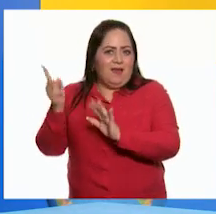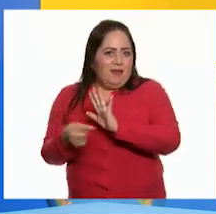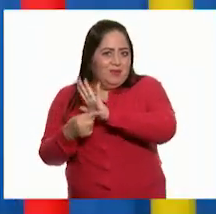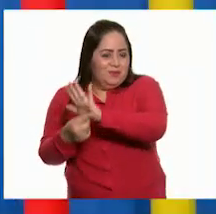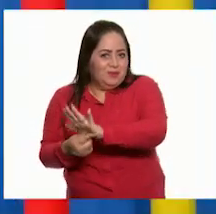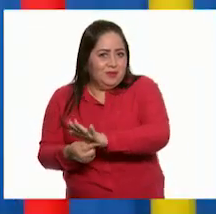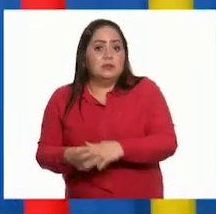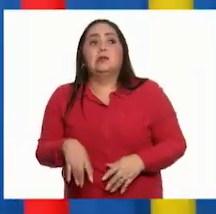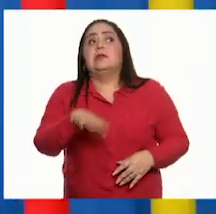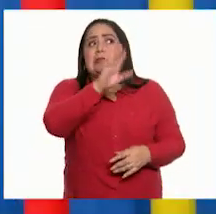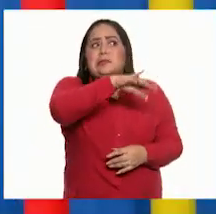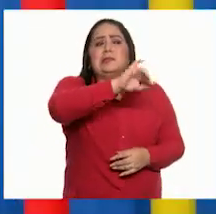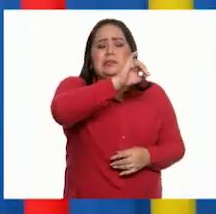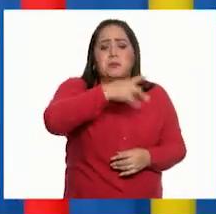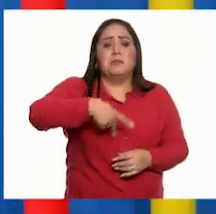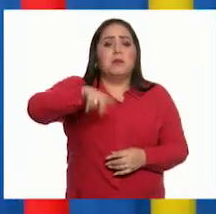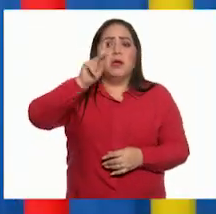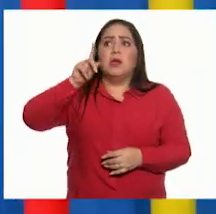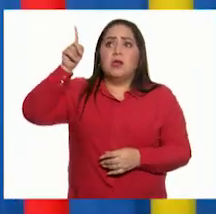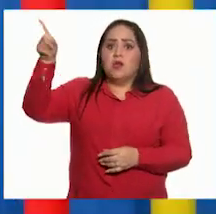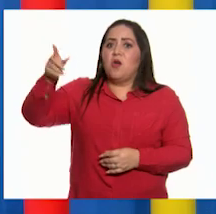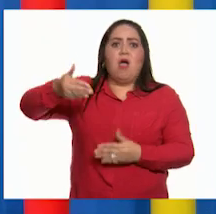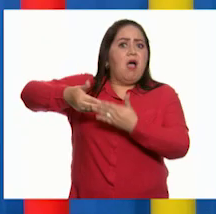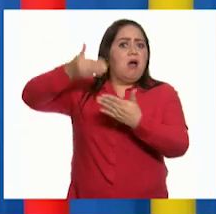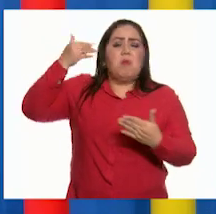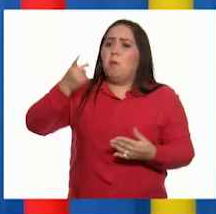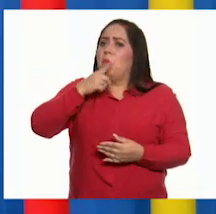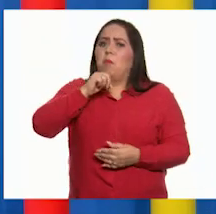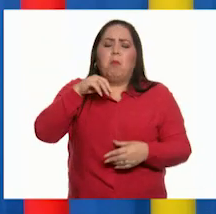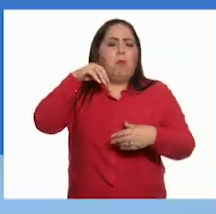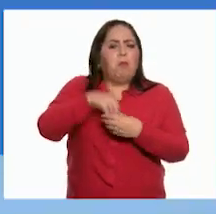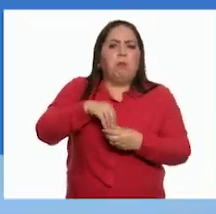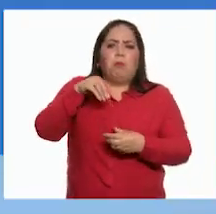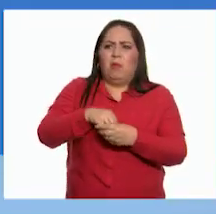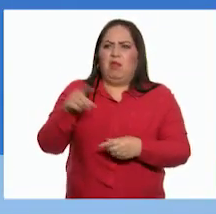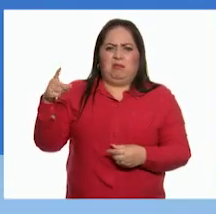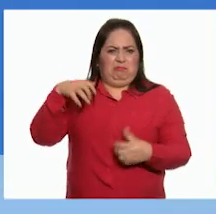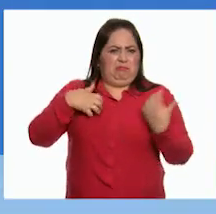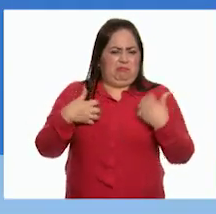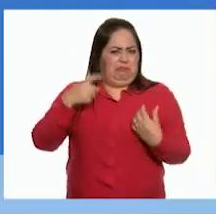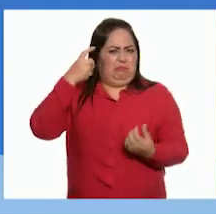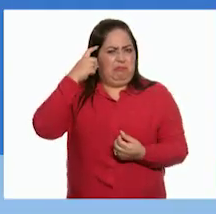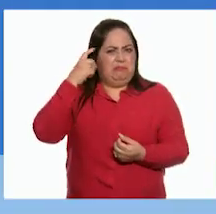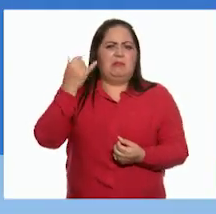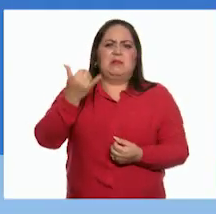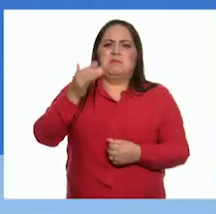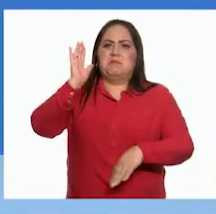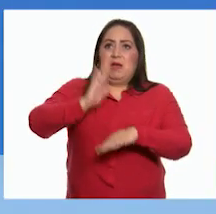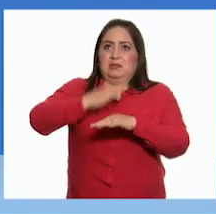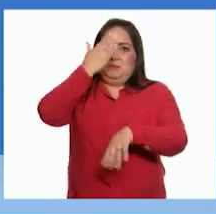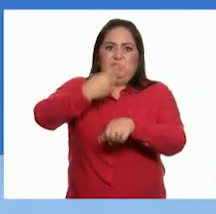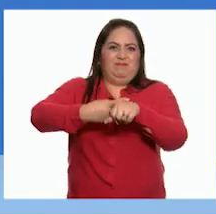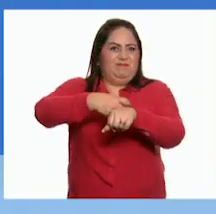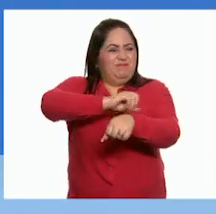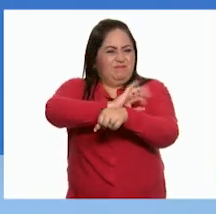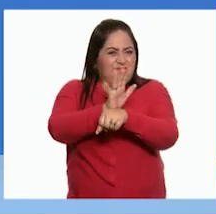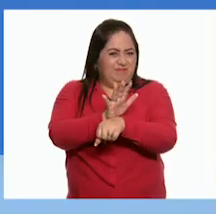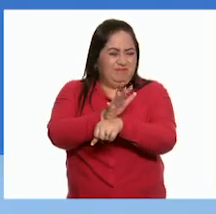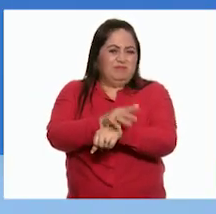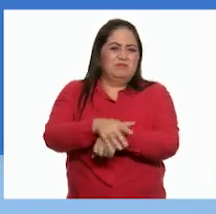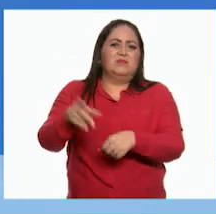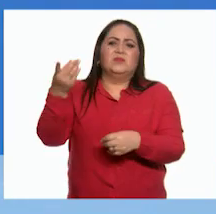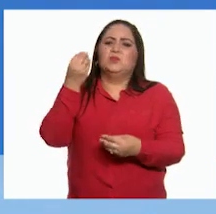Uy, sí, pero ella no lo manifestaba Le costaba mucho trabajo y más por la pandemia Que